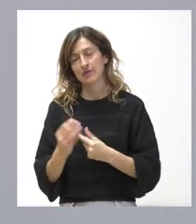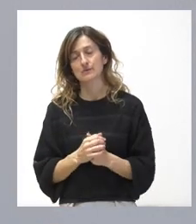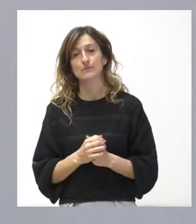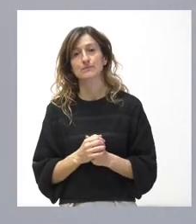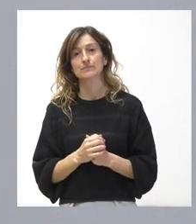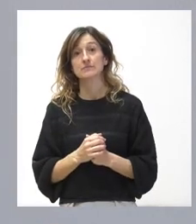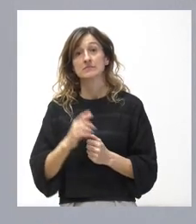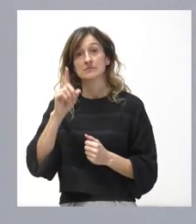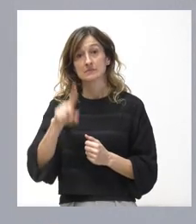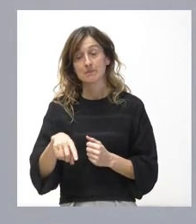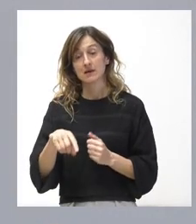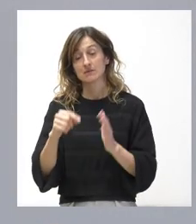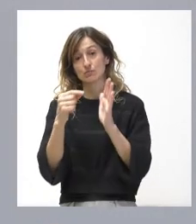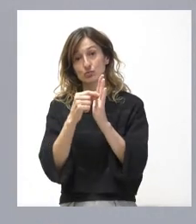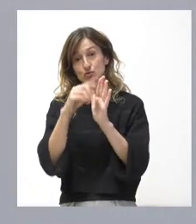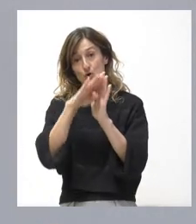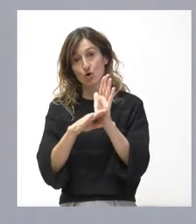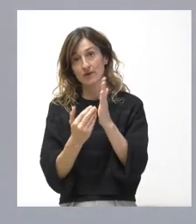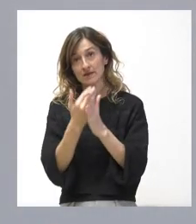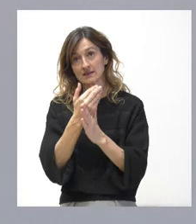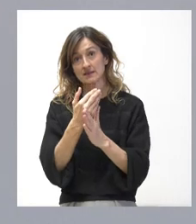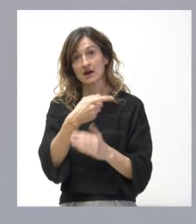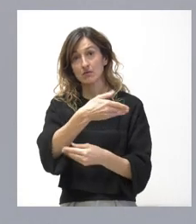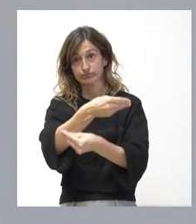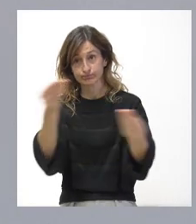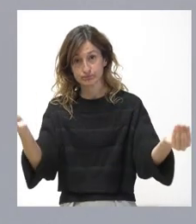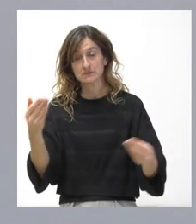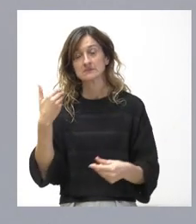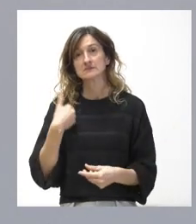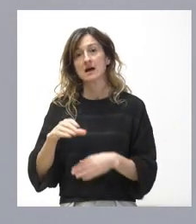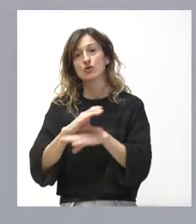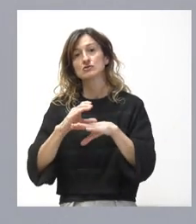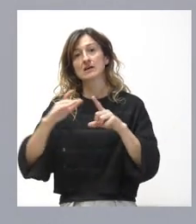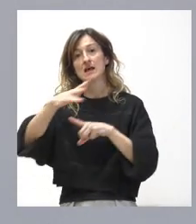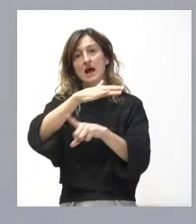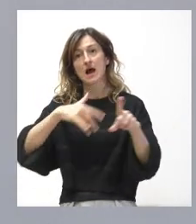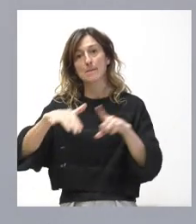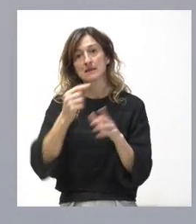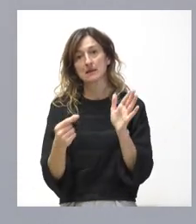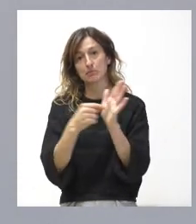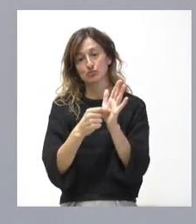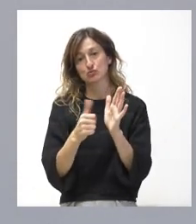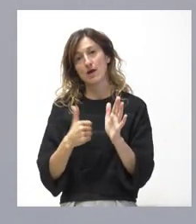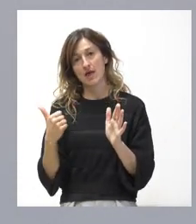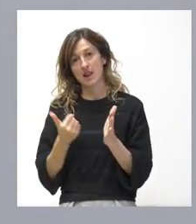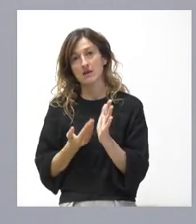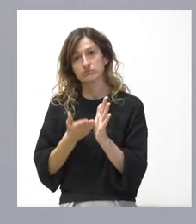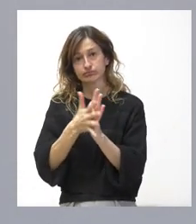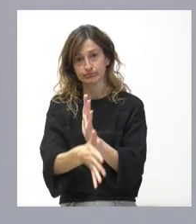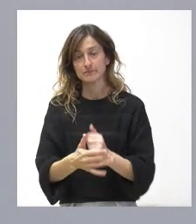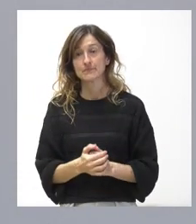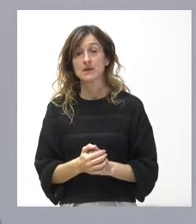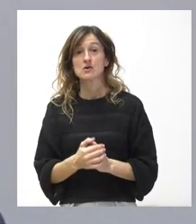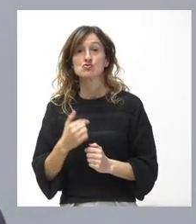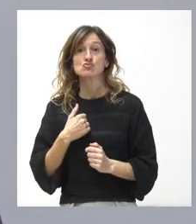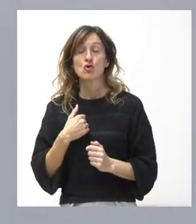el punto de orden del día que tienen ustedes, que corresponde a la Consejería de Medio Ambiente, pues también lo desarrollará él mismo. Yo paso a